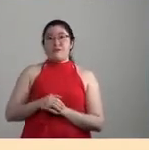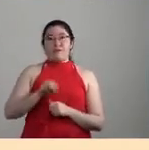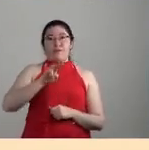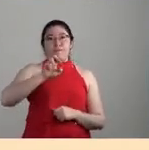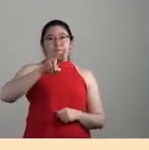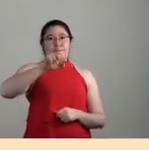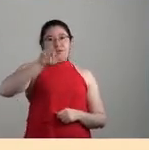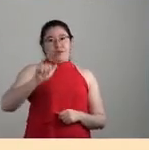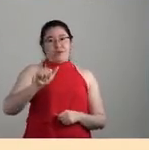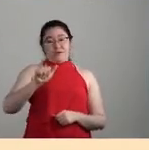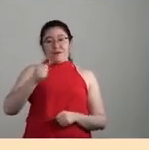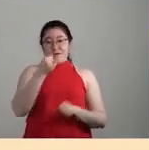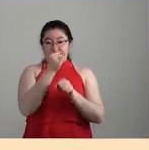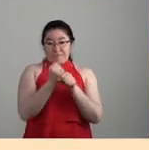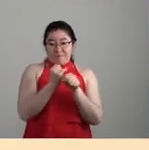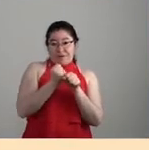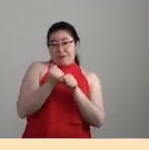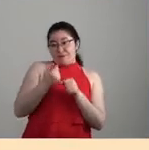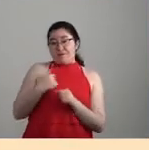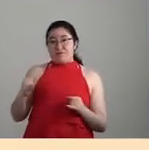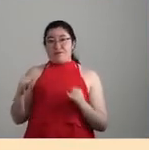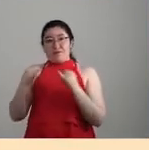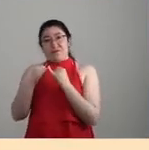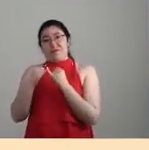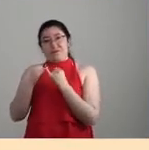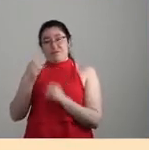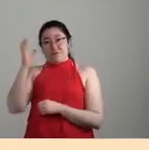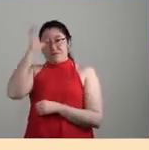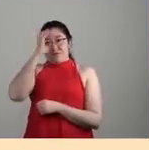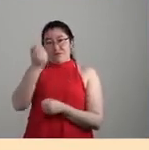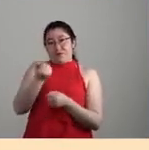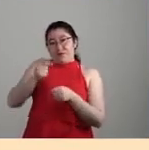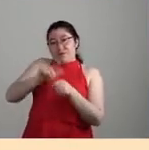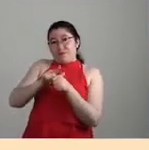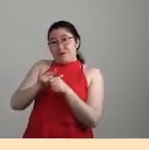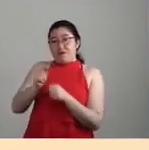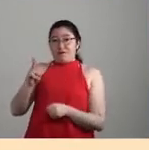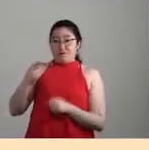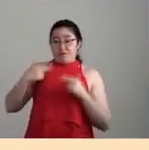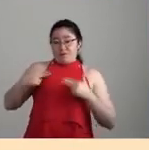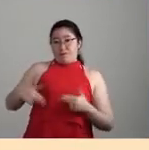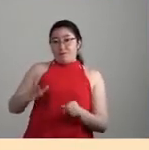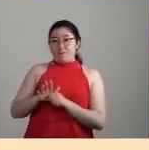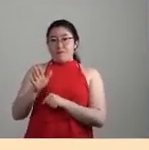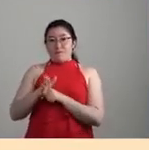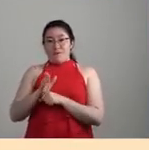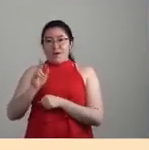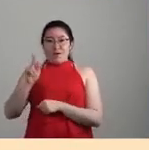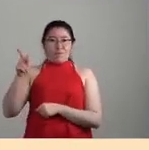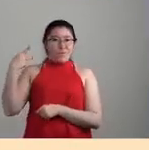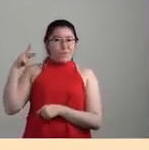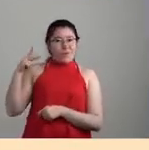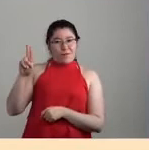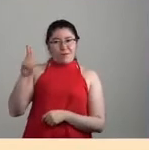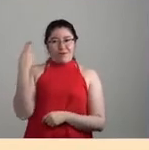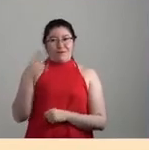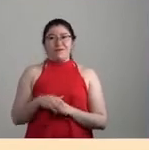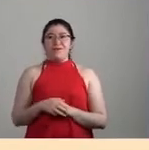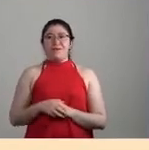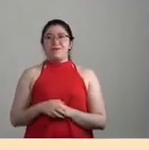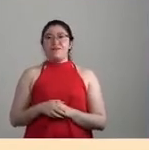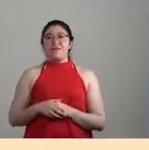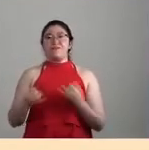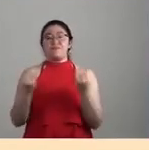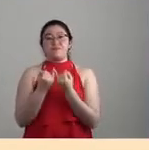del Instituto de Ciencias Sociales y Humanidades de la Universidad Autónoma de Puebla. Coordina el área de